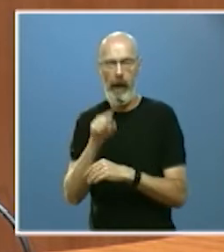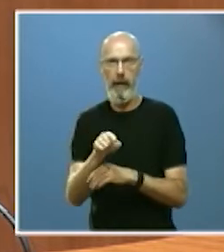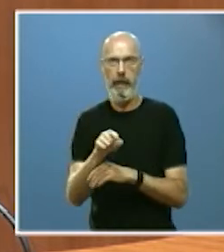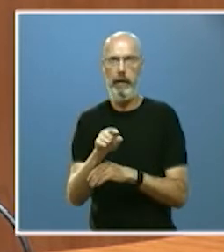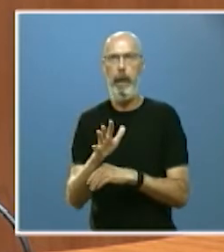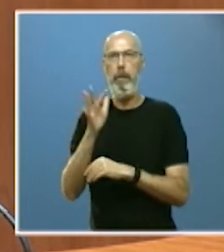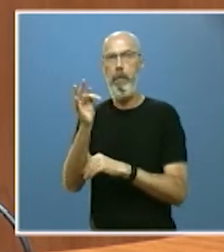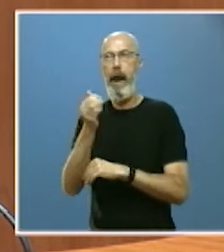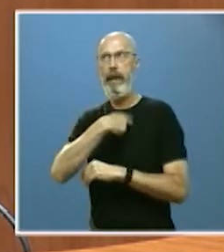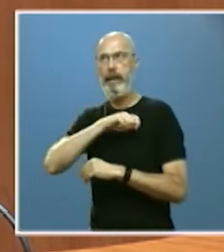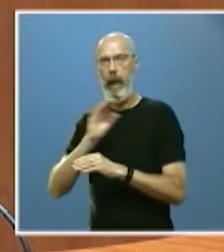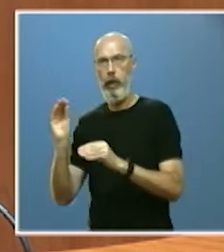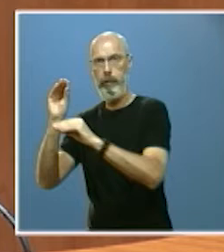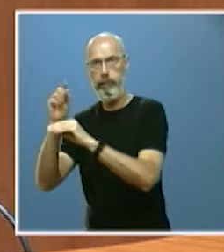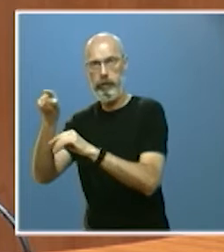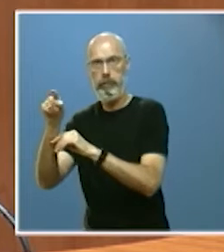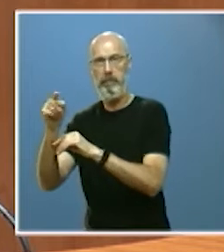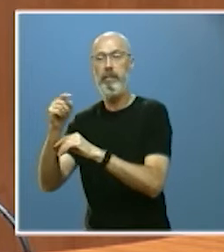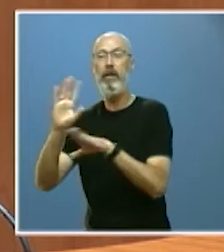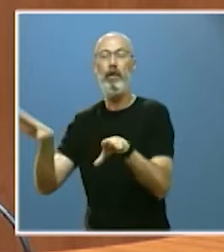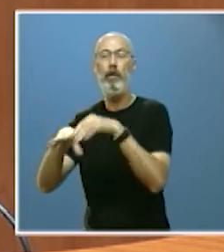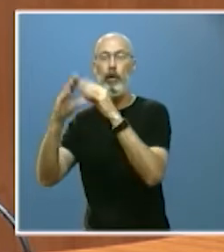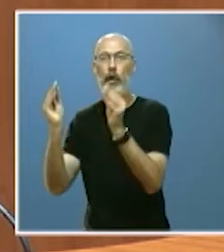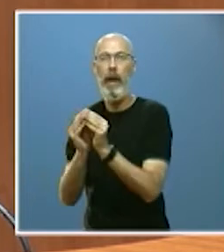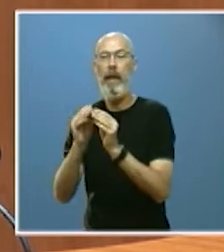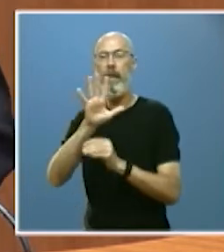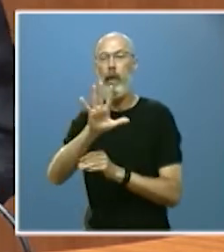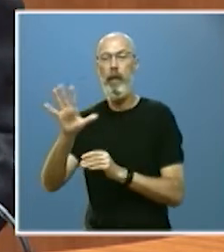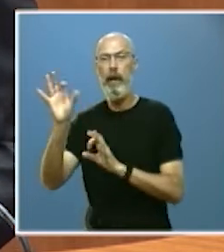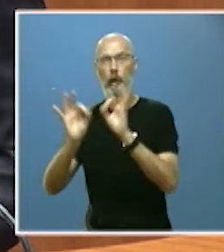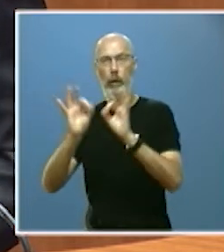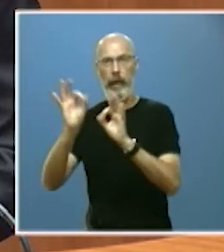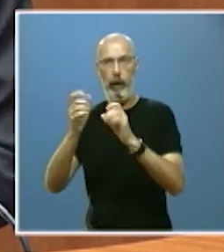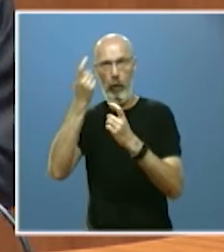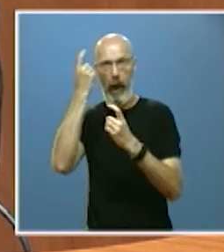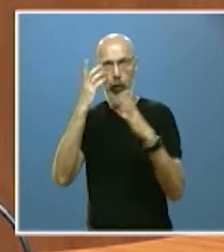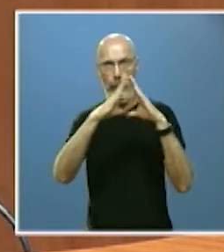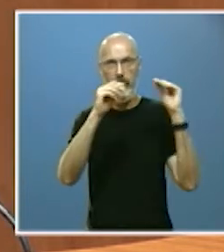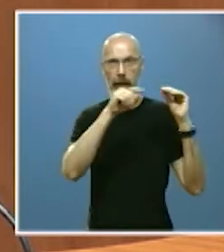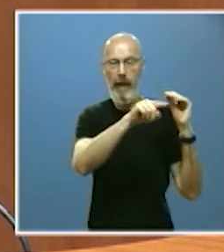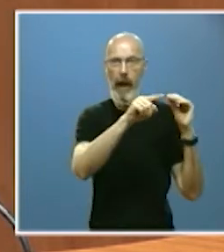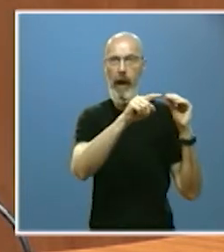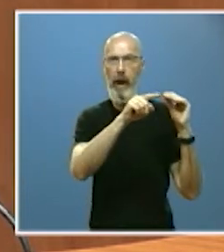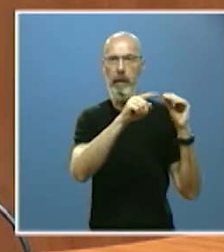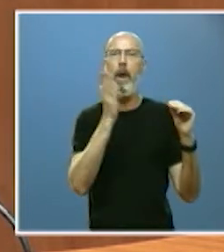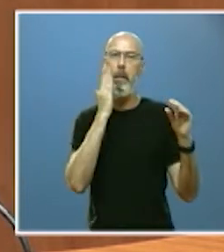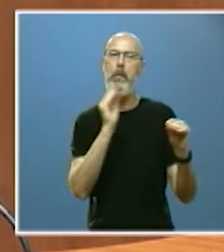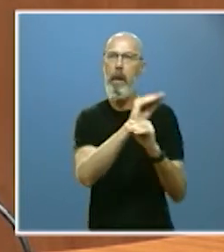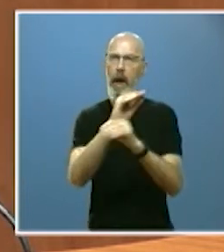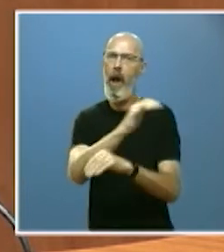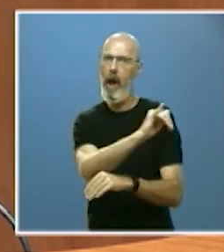estado hace que el 55% de alumnos de nuestras universidades públicas disfruten de una beca